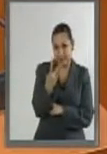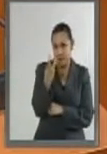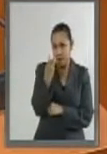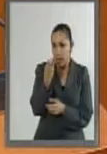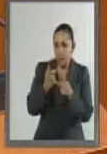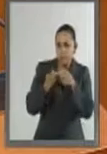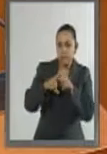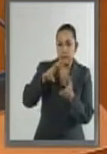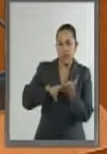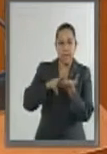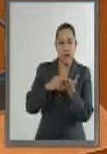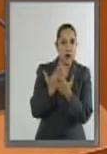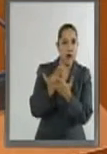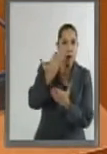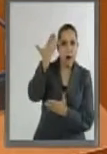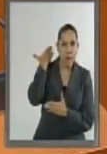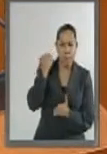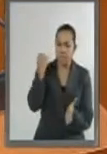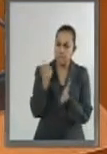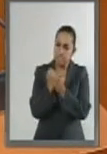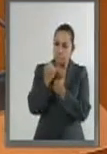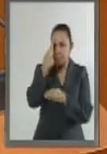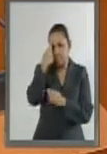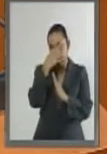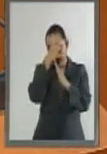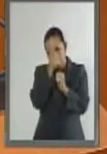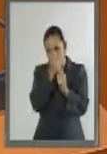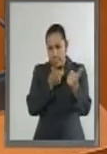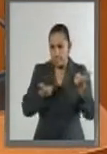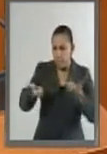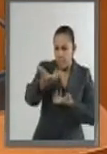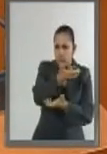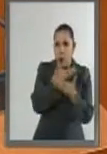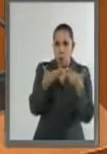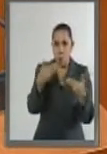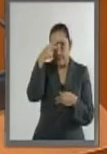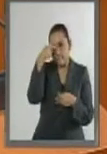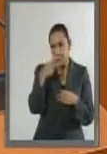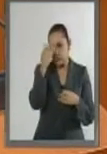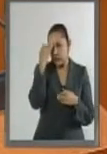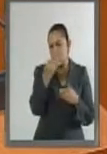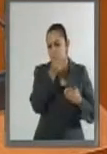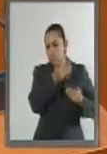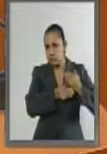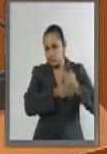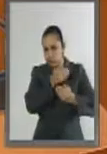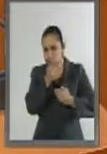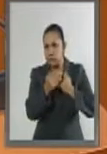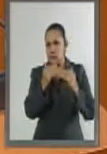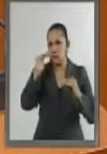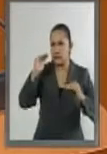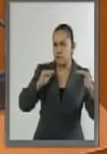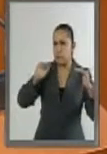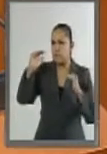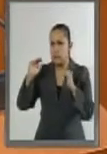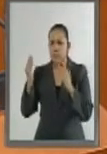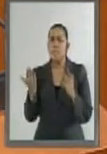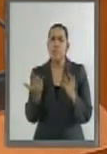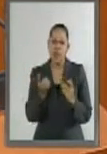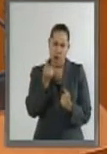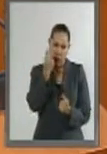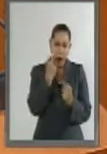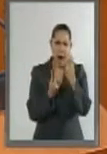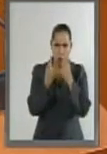de este importante tratado. Aunque es innegable que existen críticas